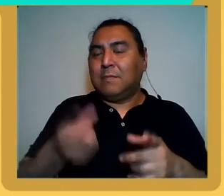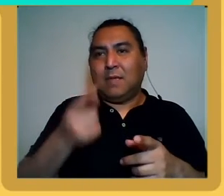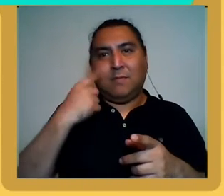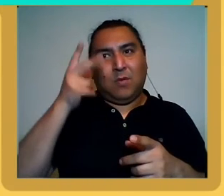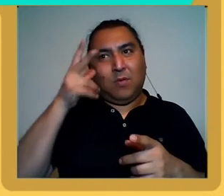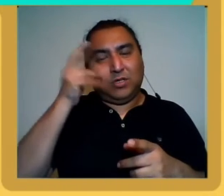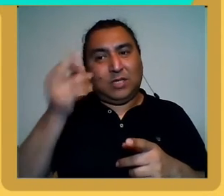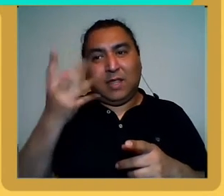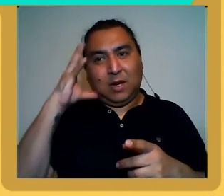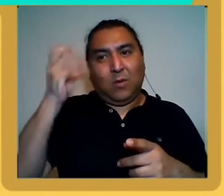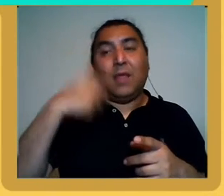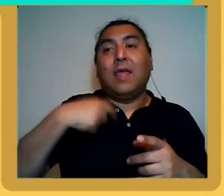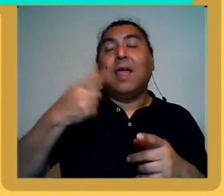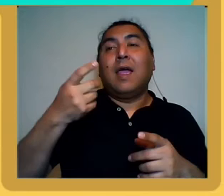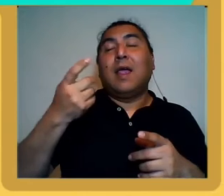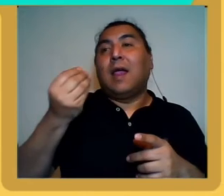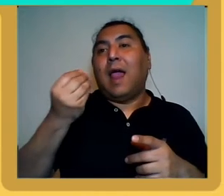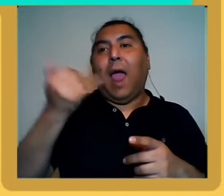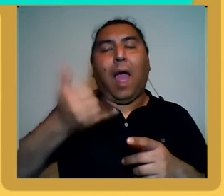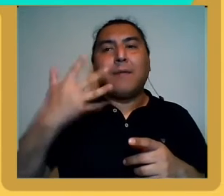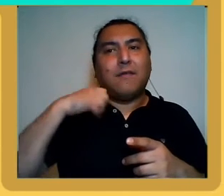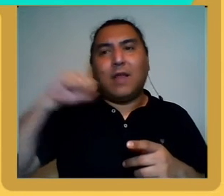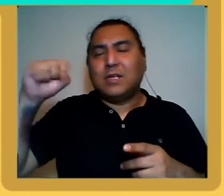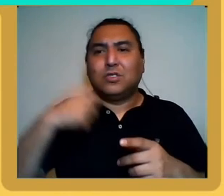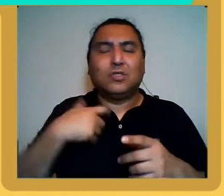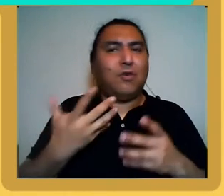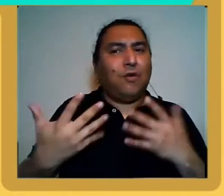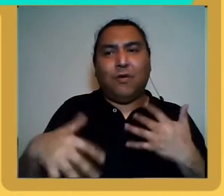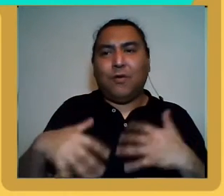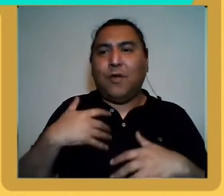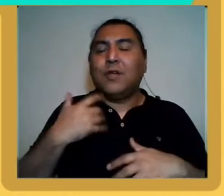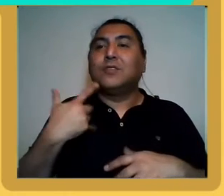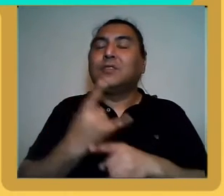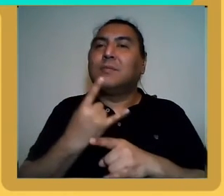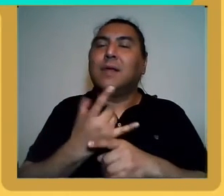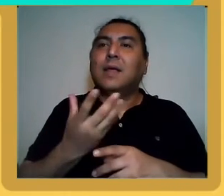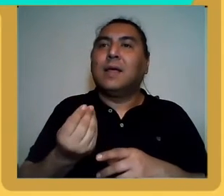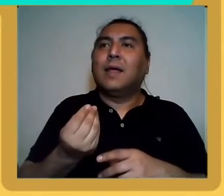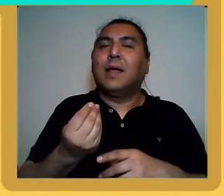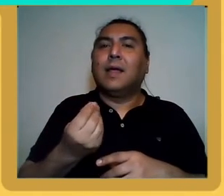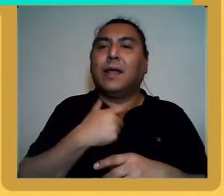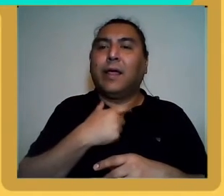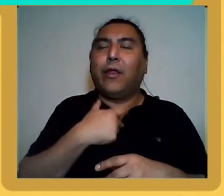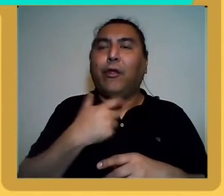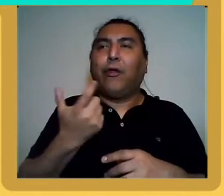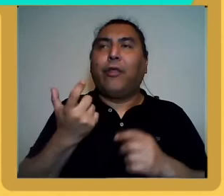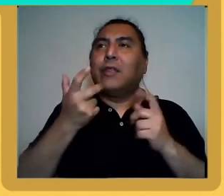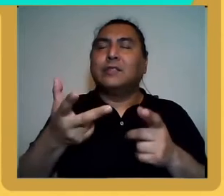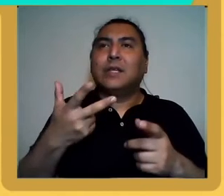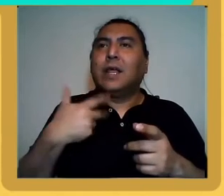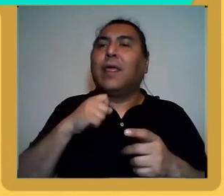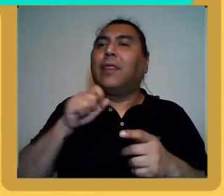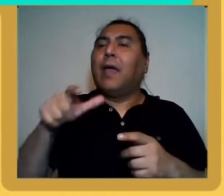de falta de moneda. Y siempre Arcor, quiero, digamos, mandar este mensaje,